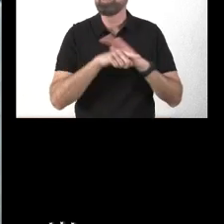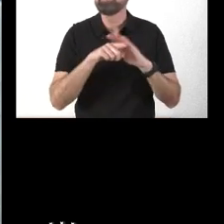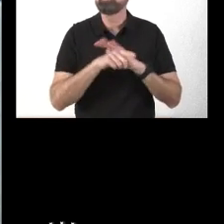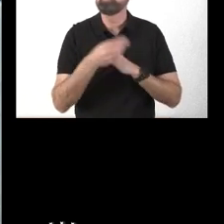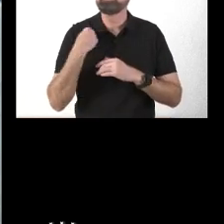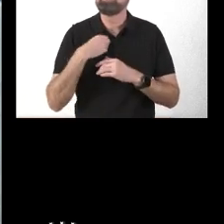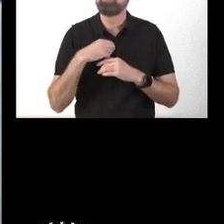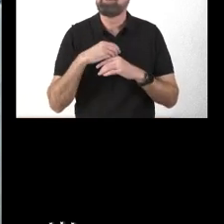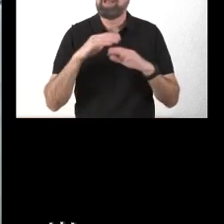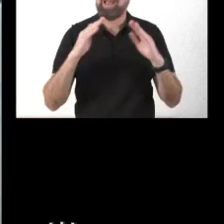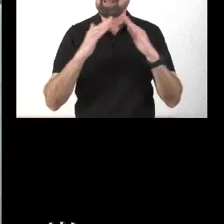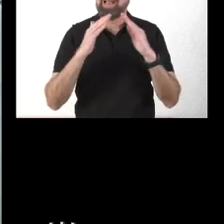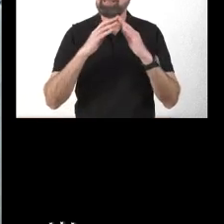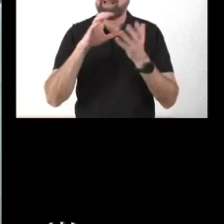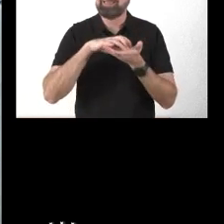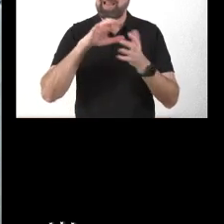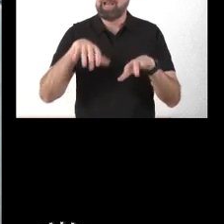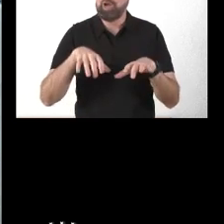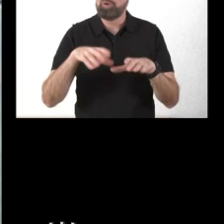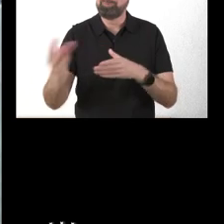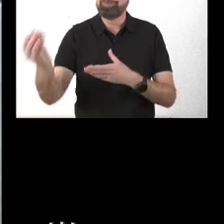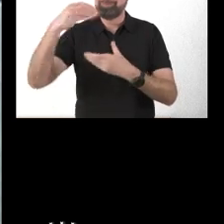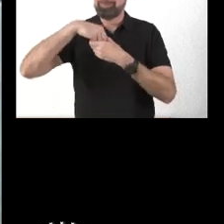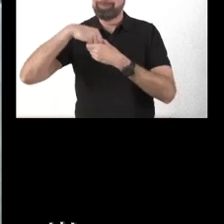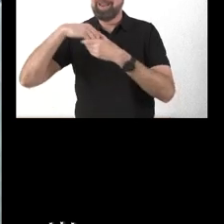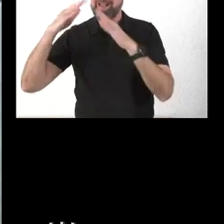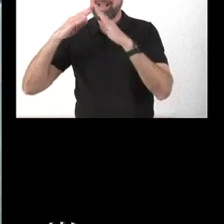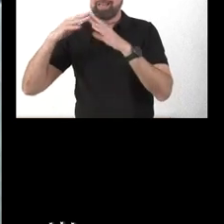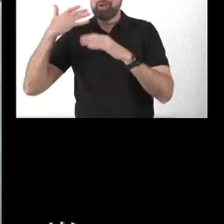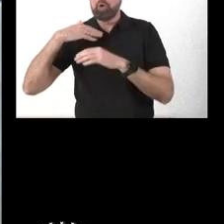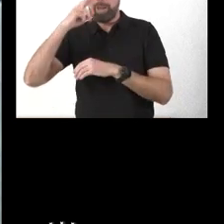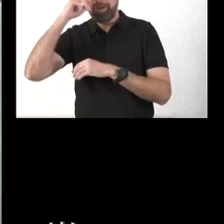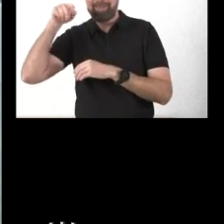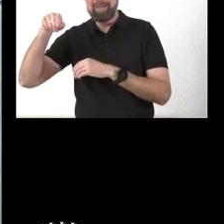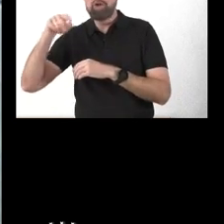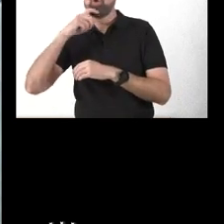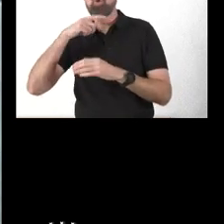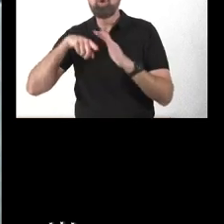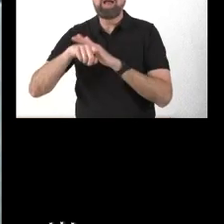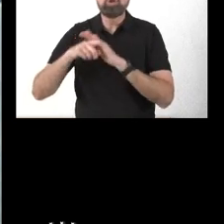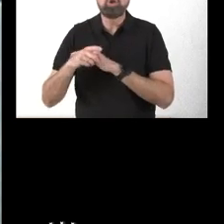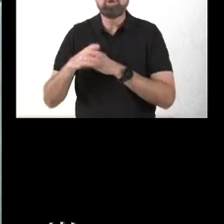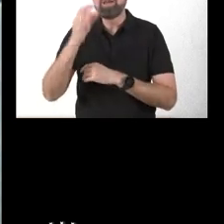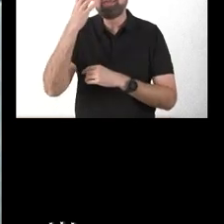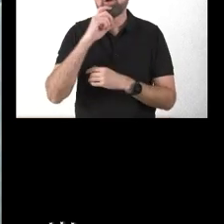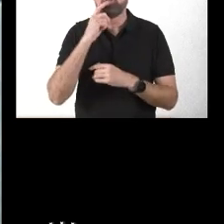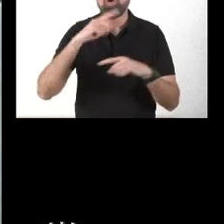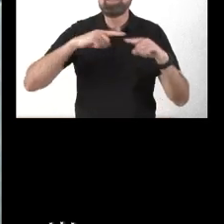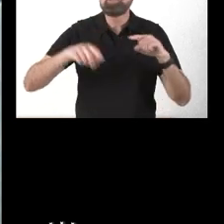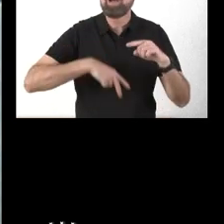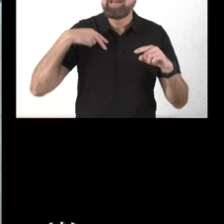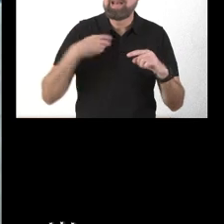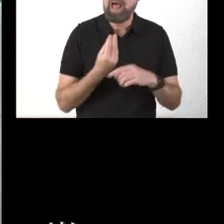de la Casa de Castilla y León en la Casa de Soria en Madrid. No sé qué ideas tienen, si va a haber un director general para ellos, si se van a